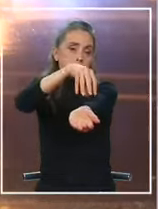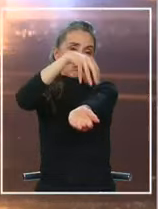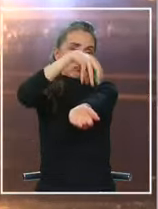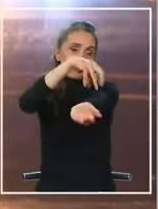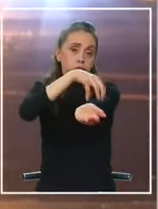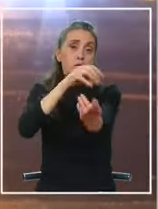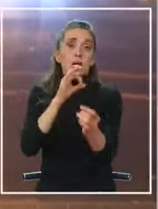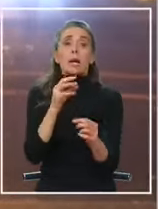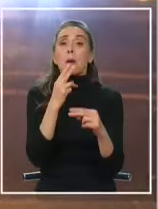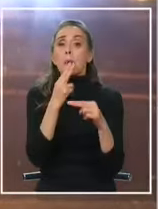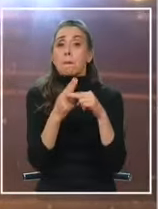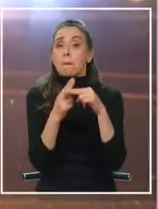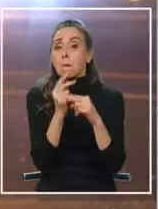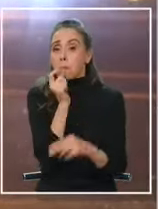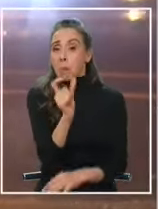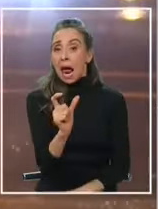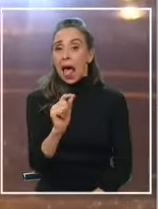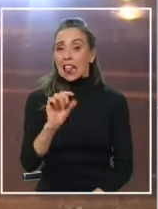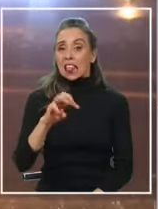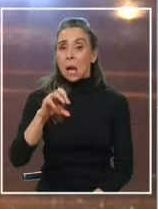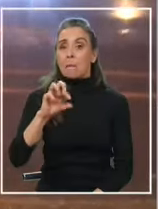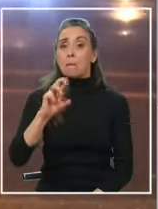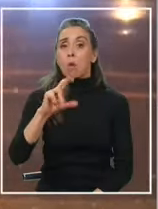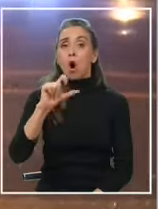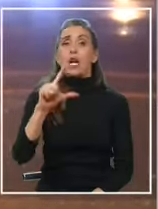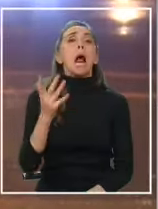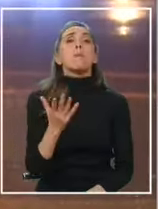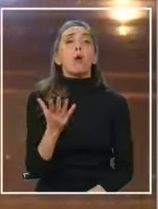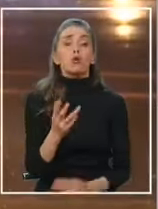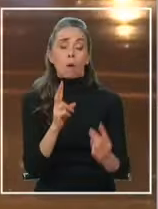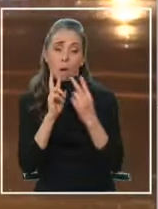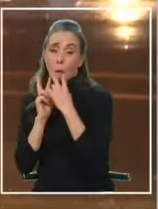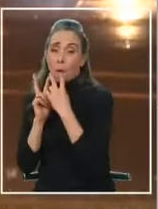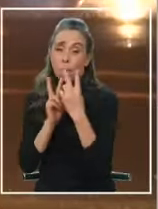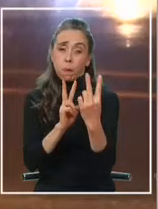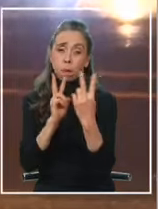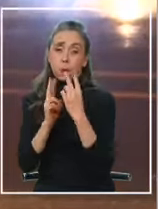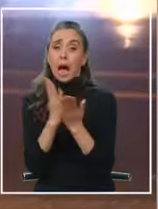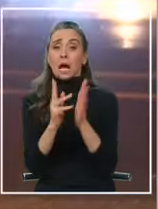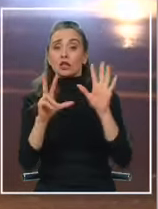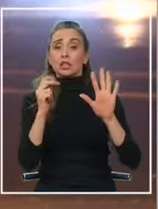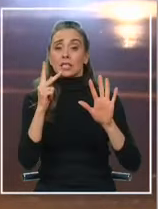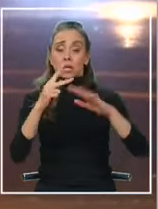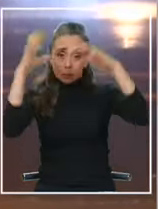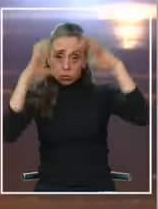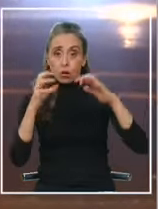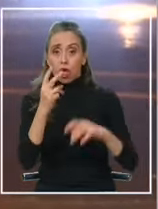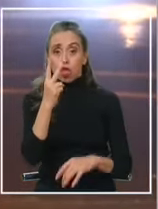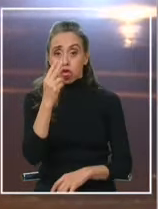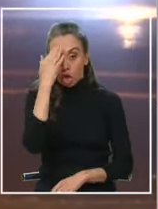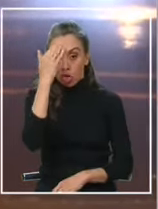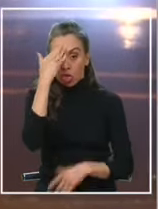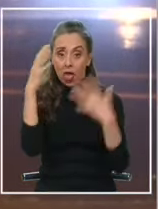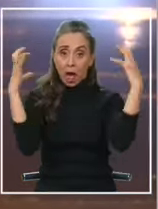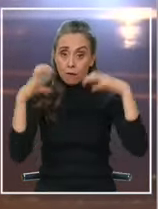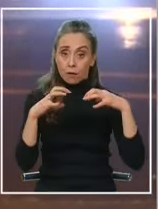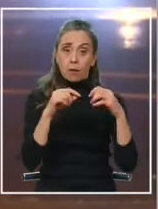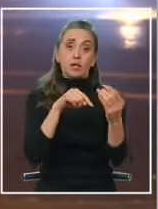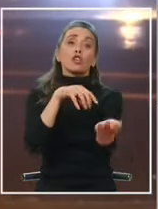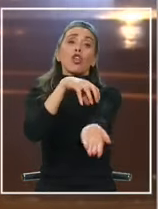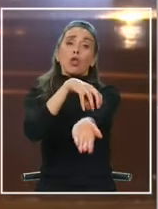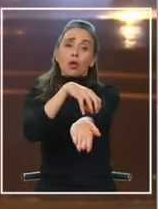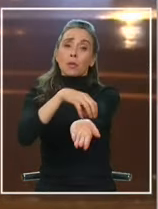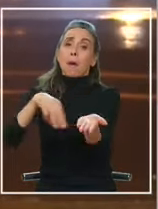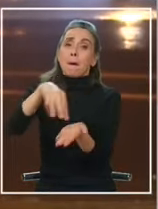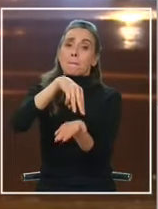de temporal. Escuche, acompañado de vientos de hasta 80 kilómetros por hora, va a marcar las fuertes precipitaciones por lo menos dos días, desde el Maule